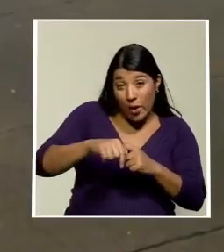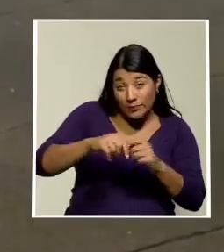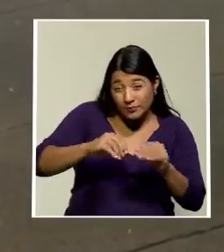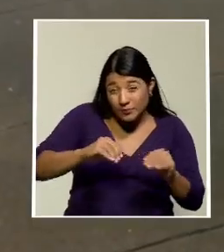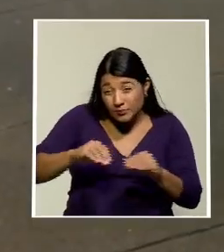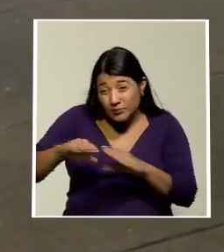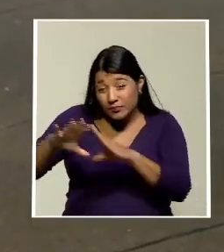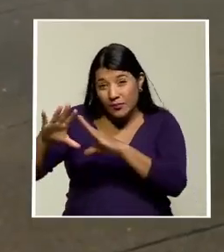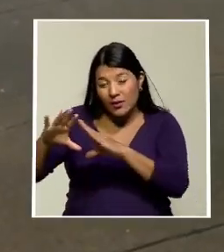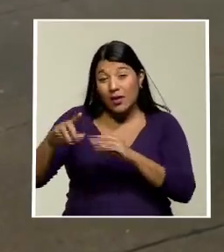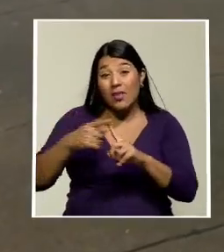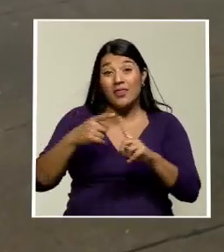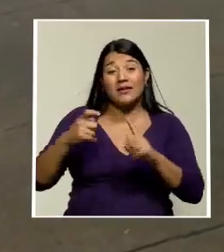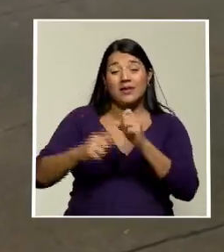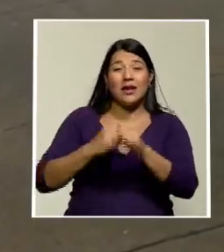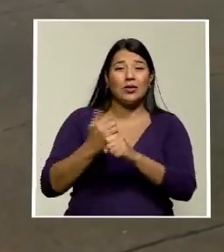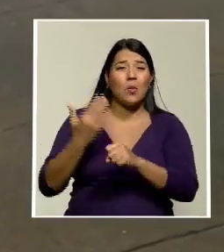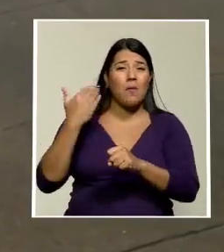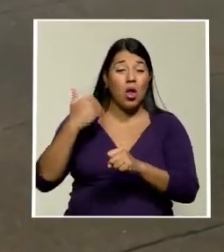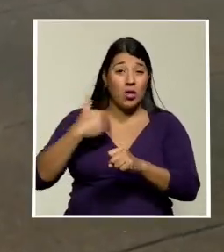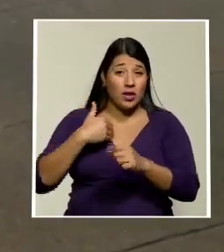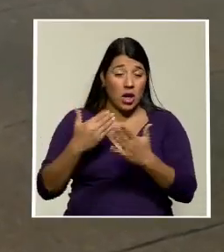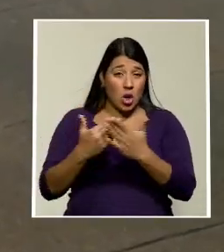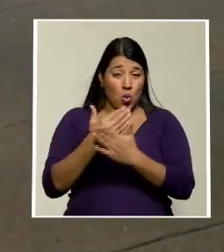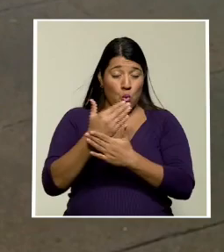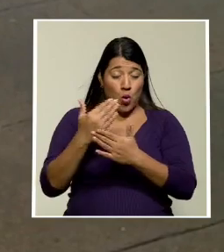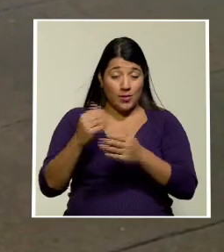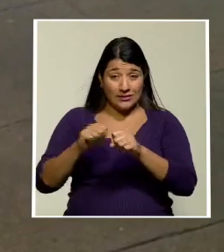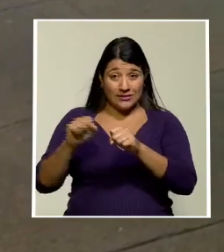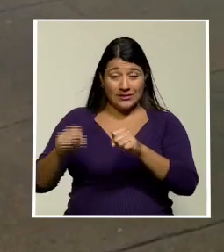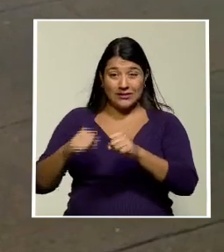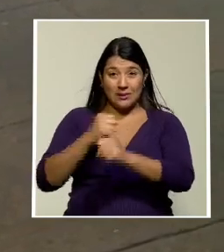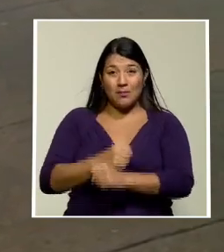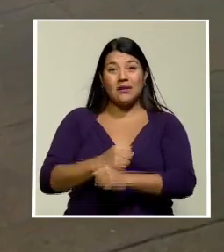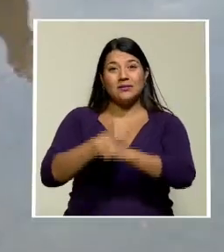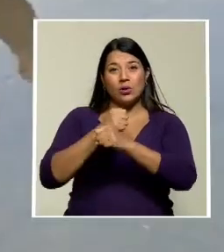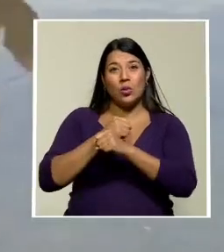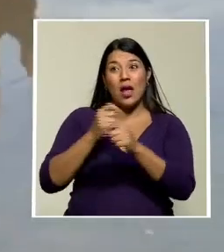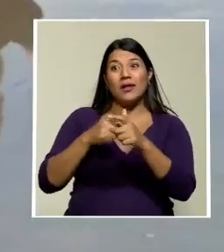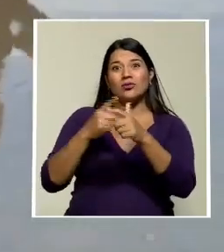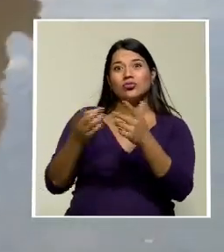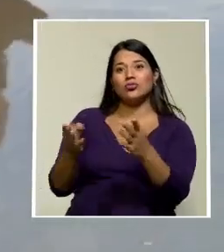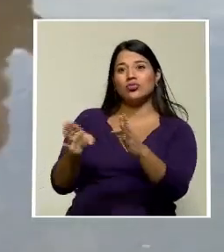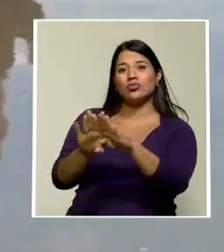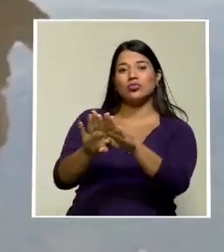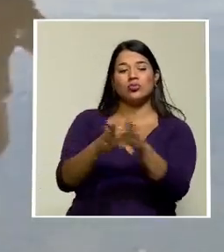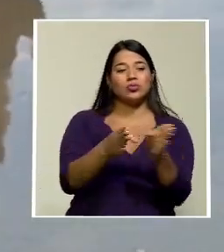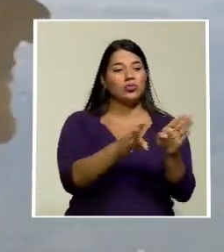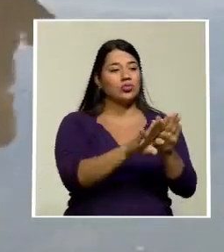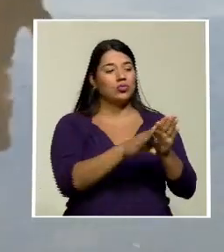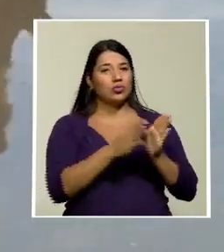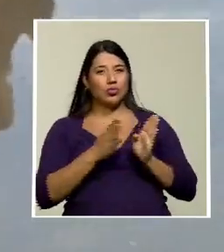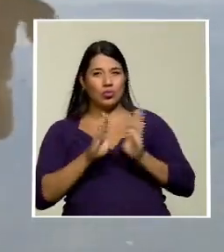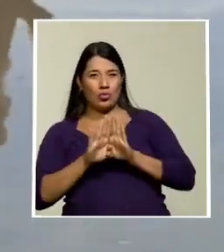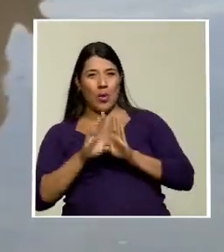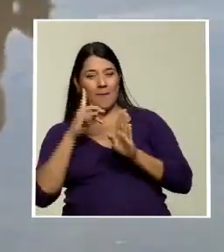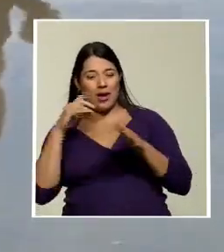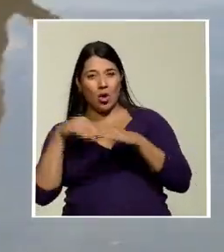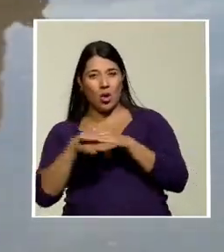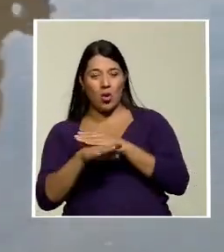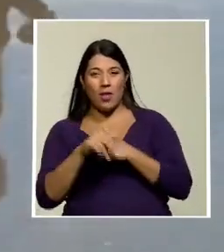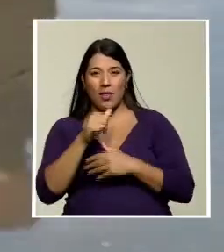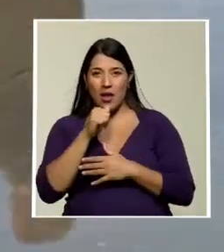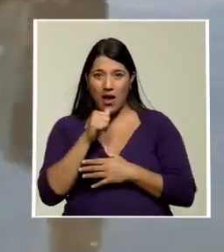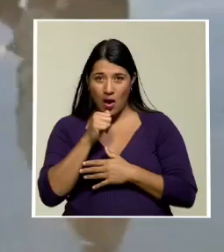pasado cuenta con el mecanismo MOSE formado por estas verjas móviles que cierran los tres pasos de Lido Malamoco y Chiochia y